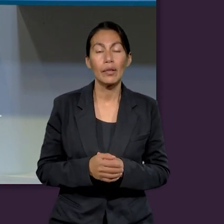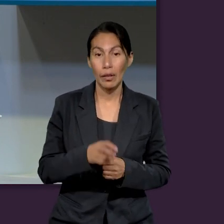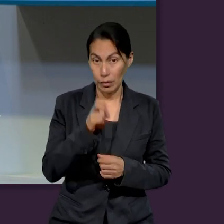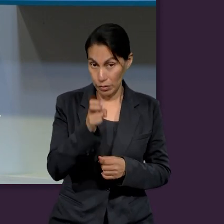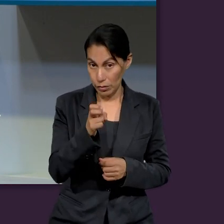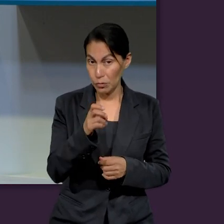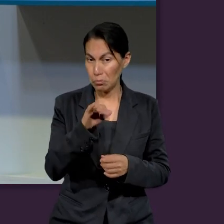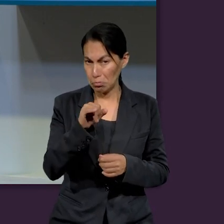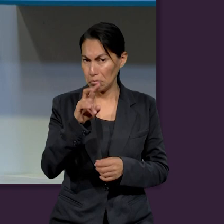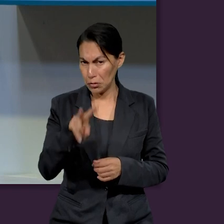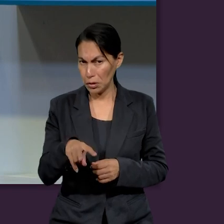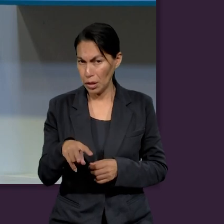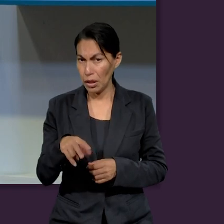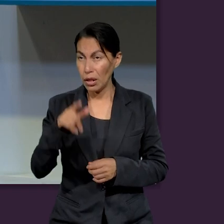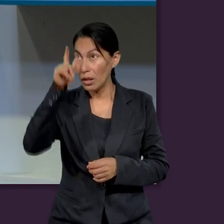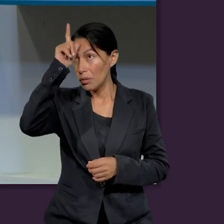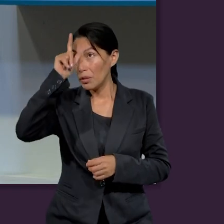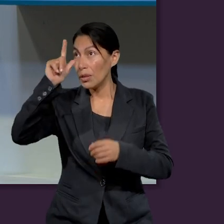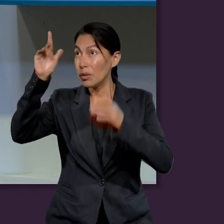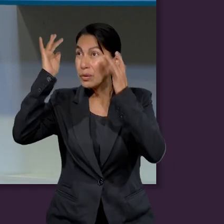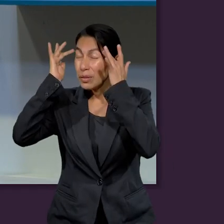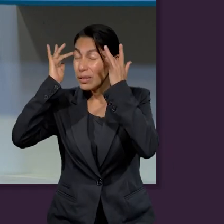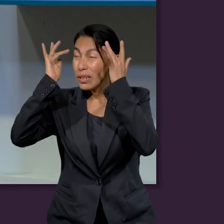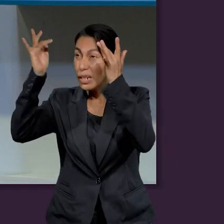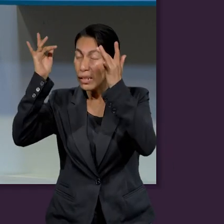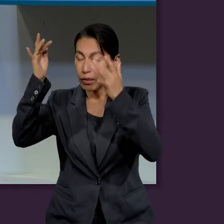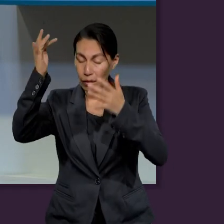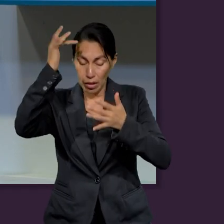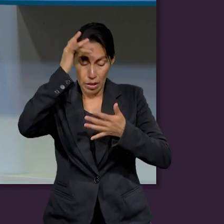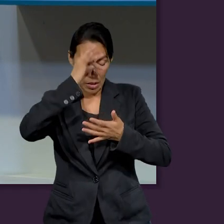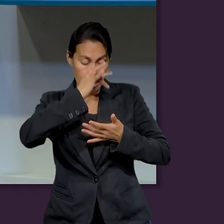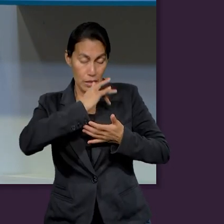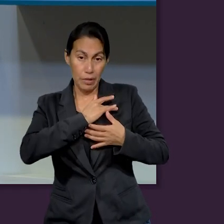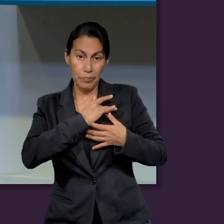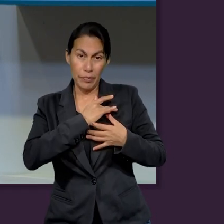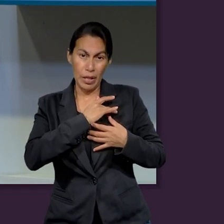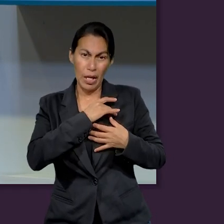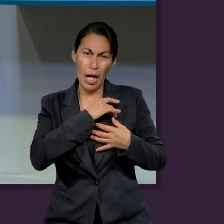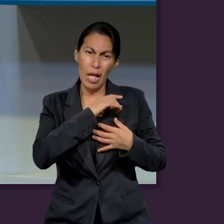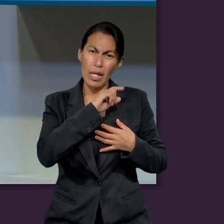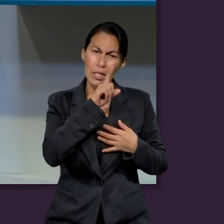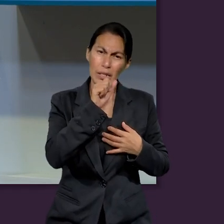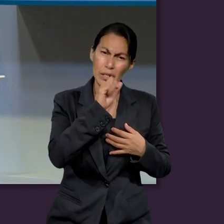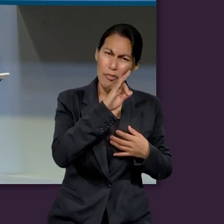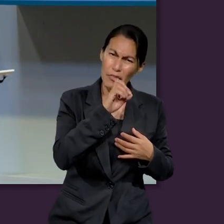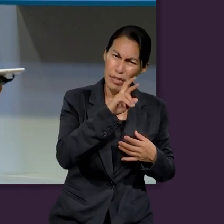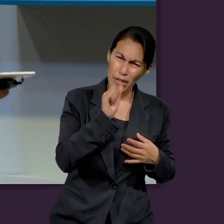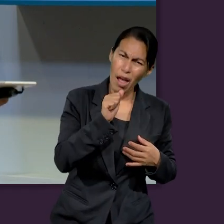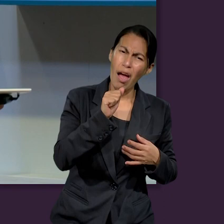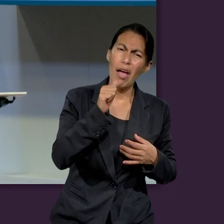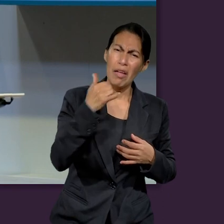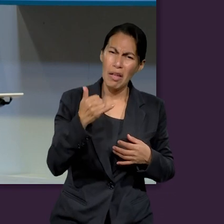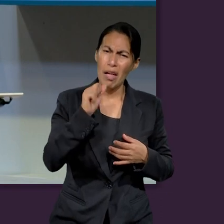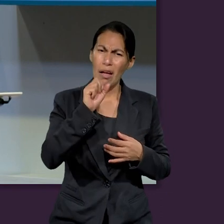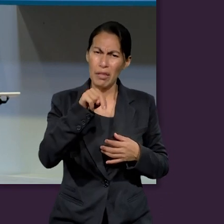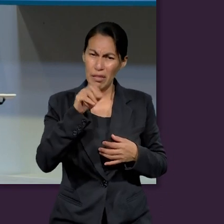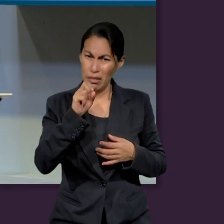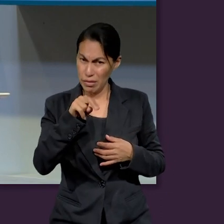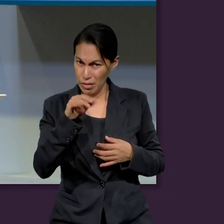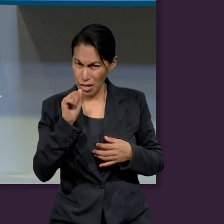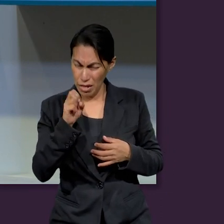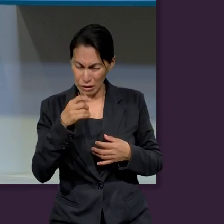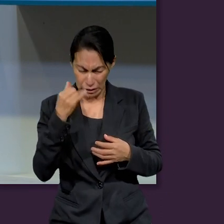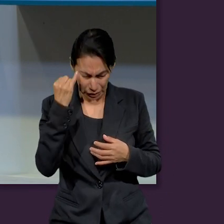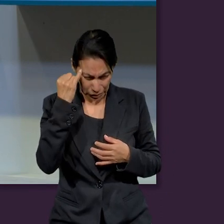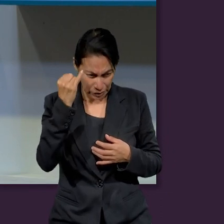efectivamente, el Espíritu Santo había puesto en el corazón de Zafira y Ananías vender lo que ellos tenían y